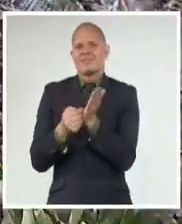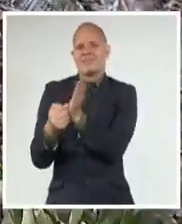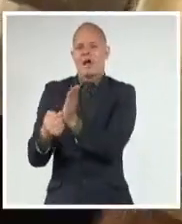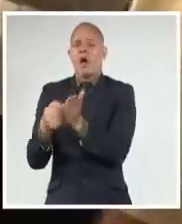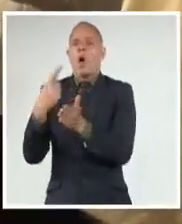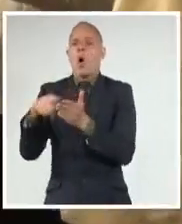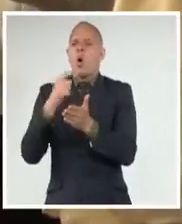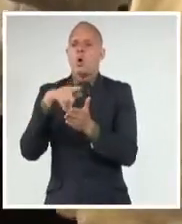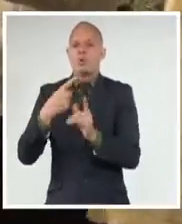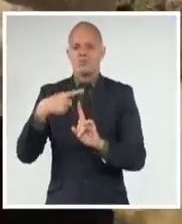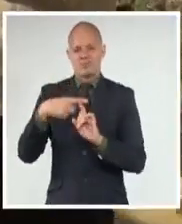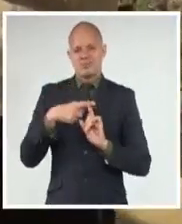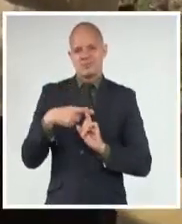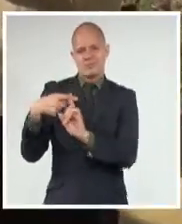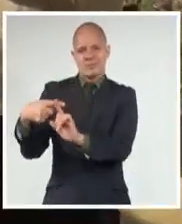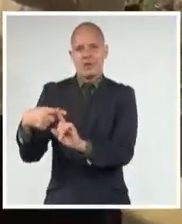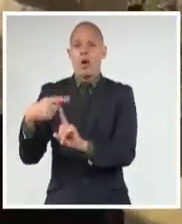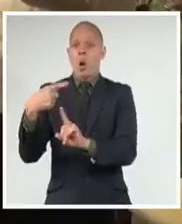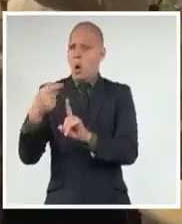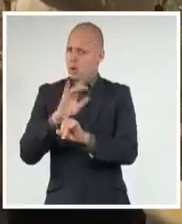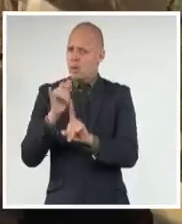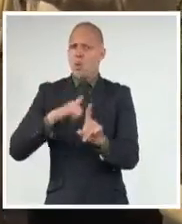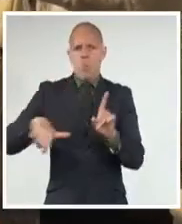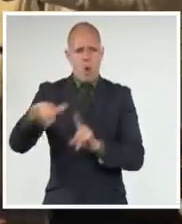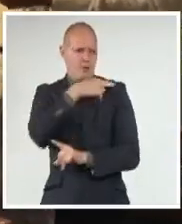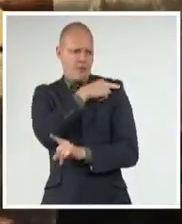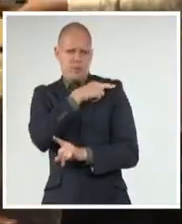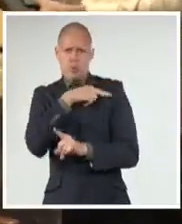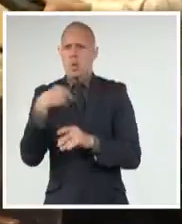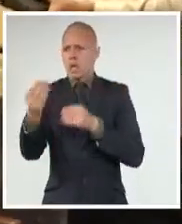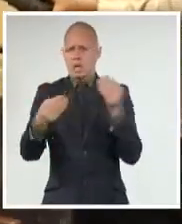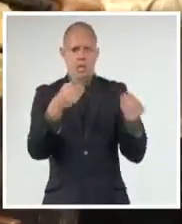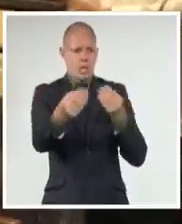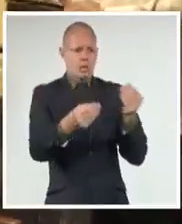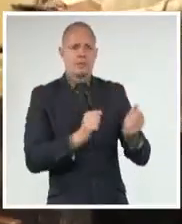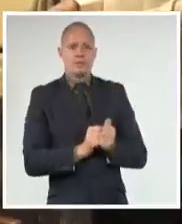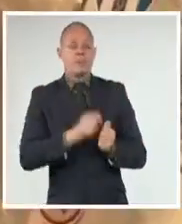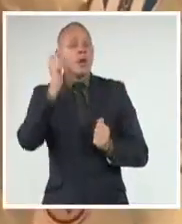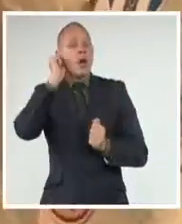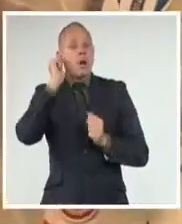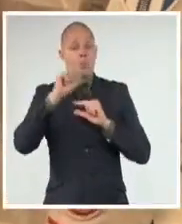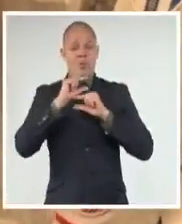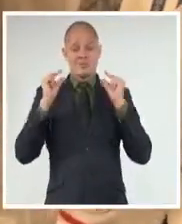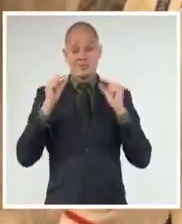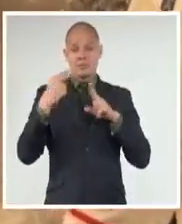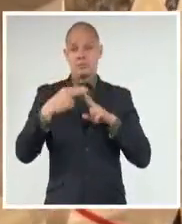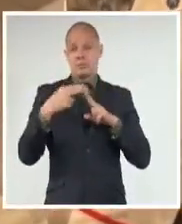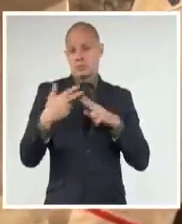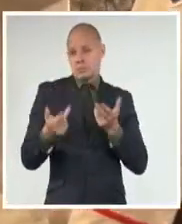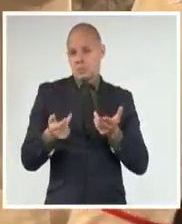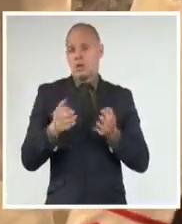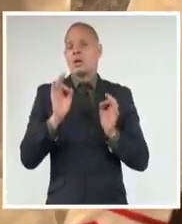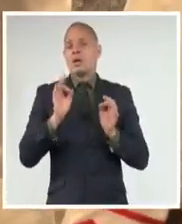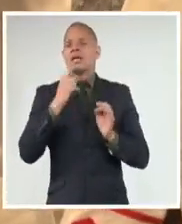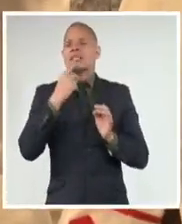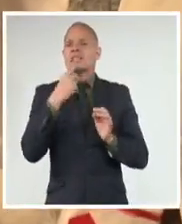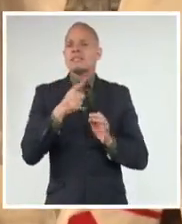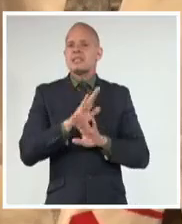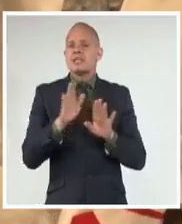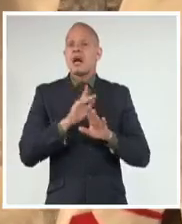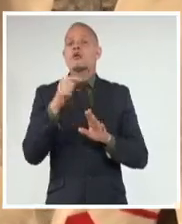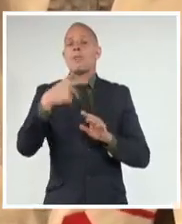se obsequiaron a los demás miembros de la presidencia. La pastora Lidia Aguiar Batista, vicepresidenta del Consejo de Iglesias de Cuba,